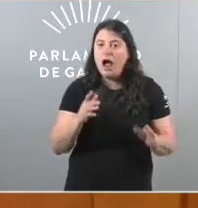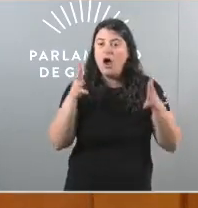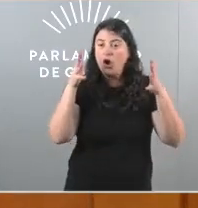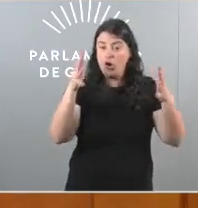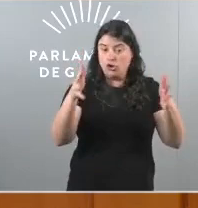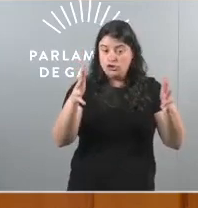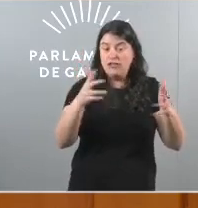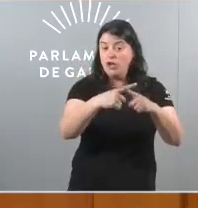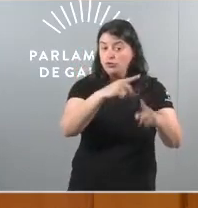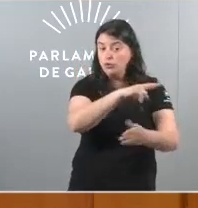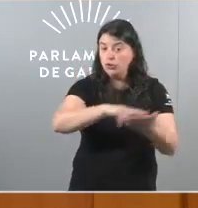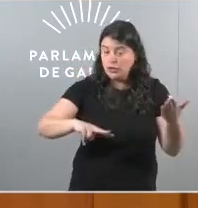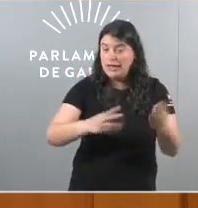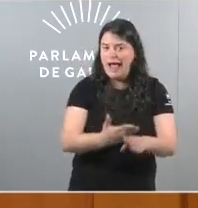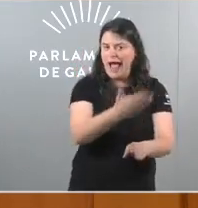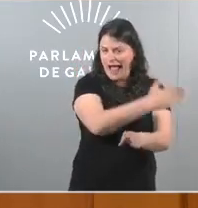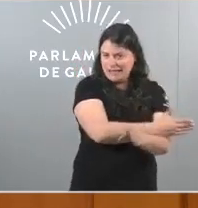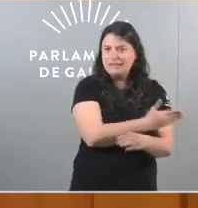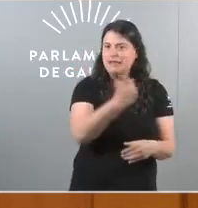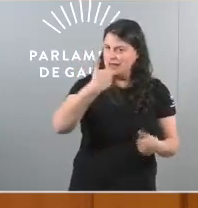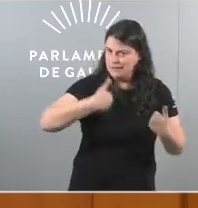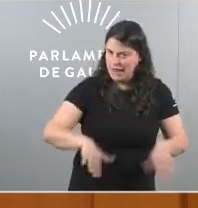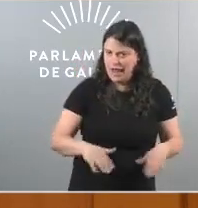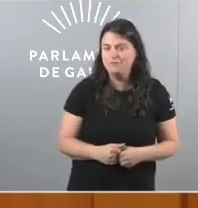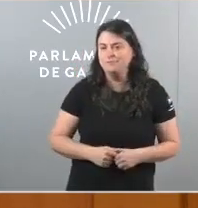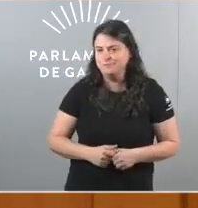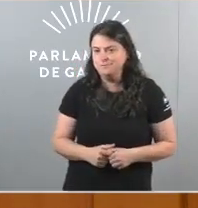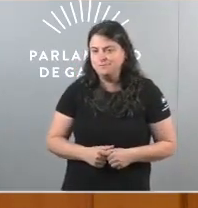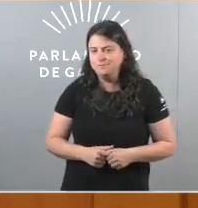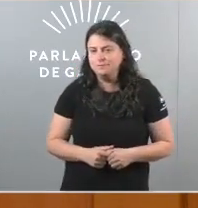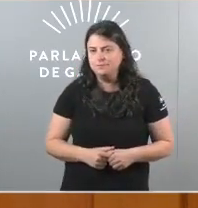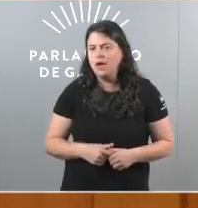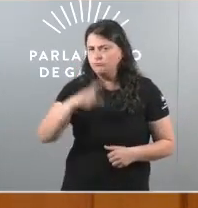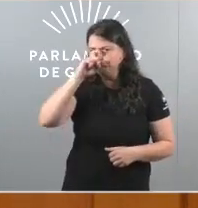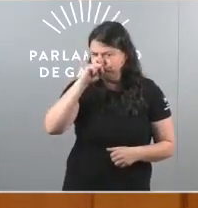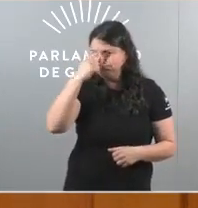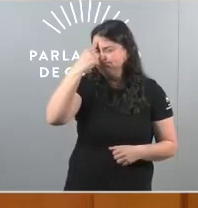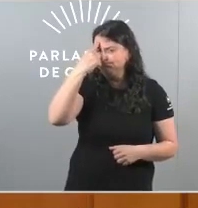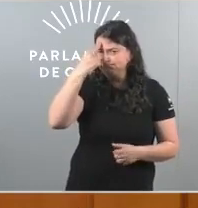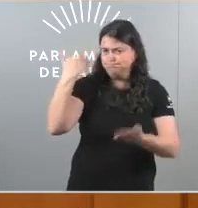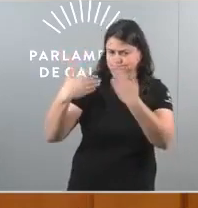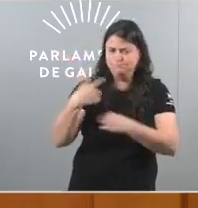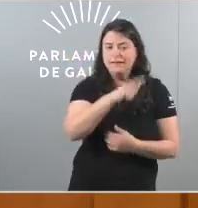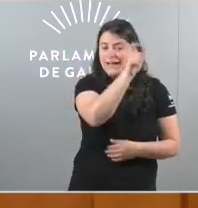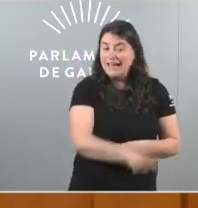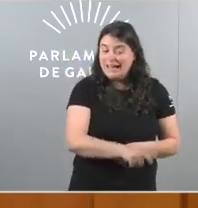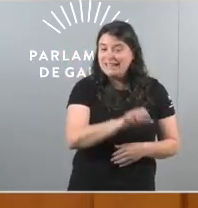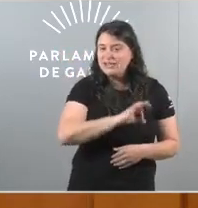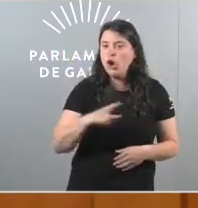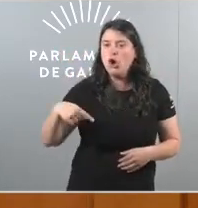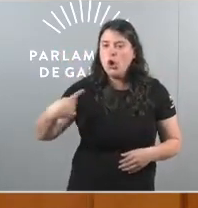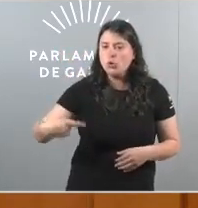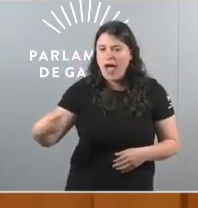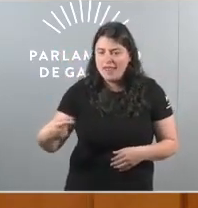xunta. Aí sí que ten experiencia. E lembramos moitos e moitas o señor Rueda naquela